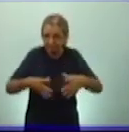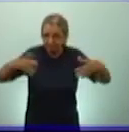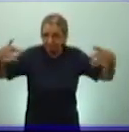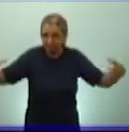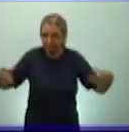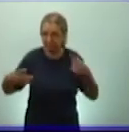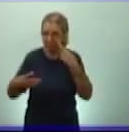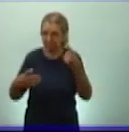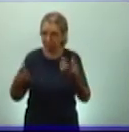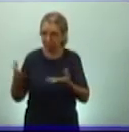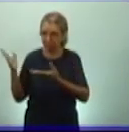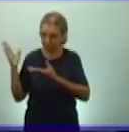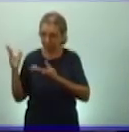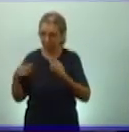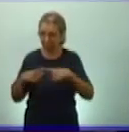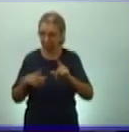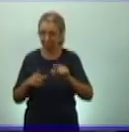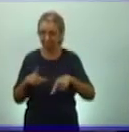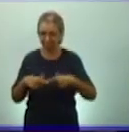siguiente material.